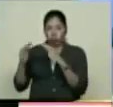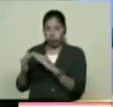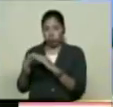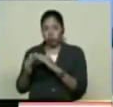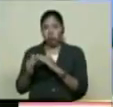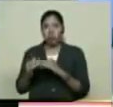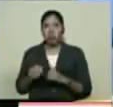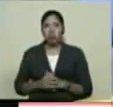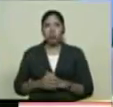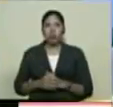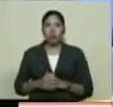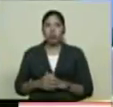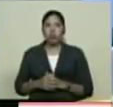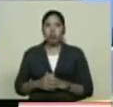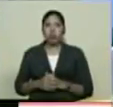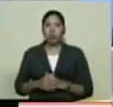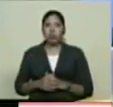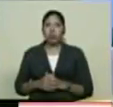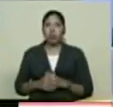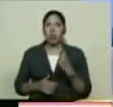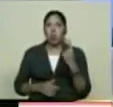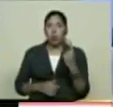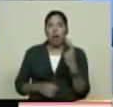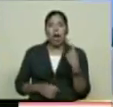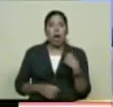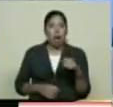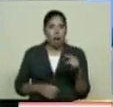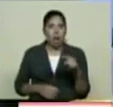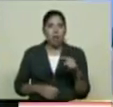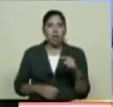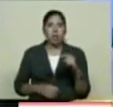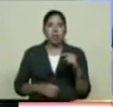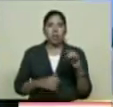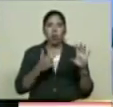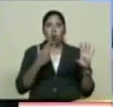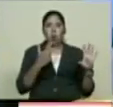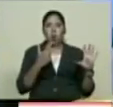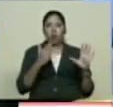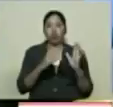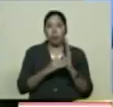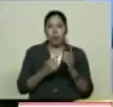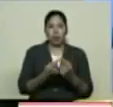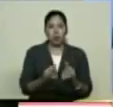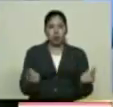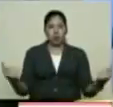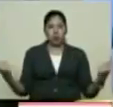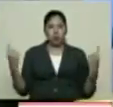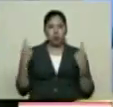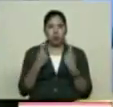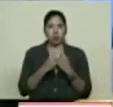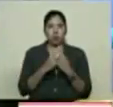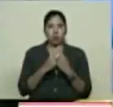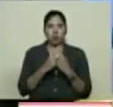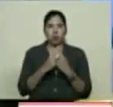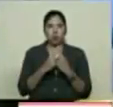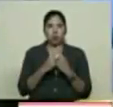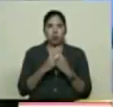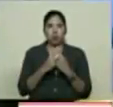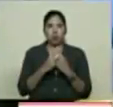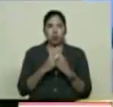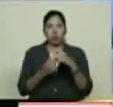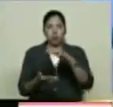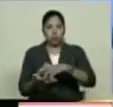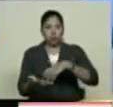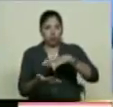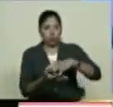en convenio Con el estado Nacional Una donde tenemos Más de Casi 8 mil metros Cuadrados De De Plantación De anturios